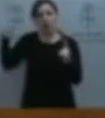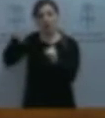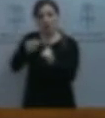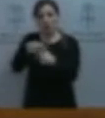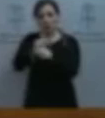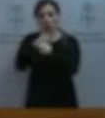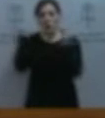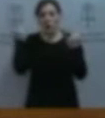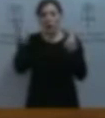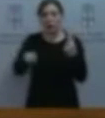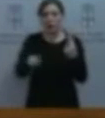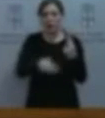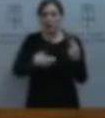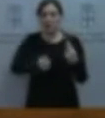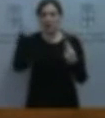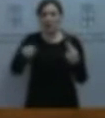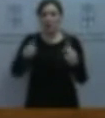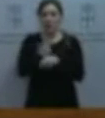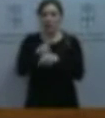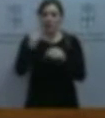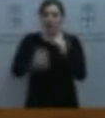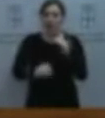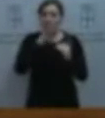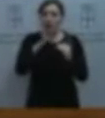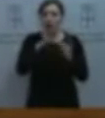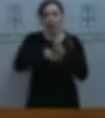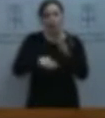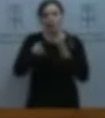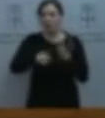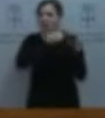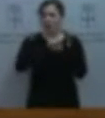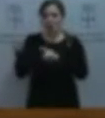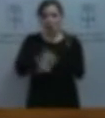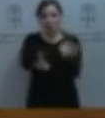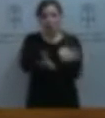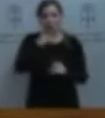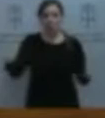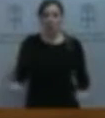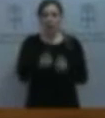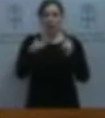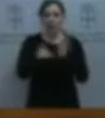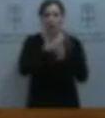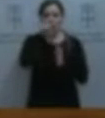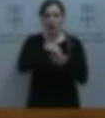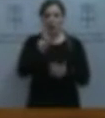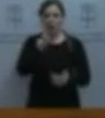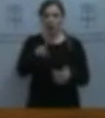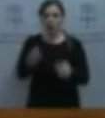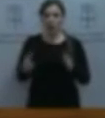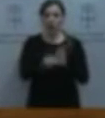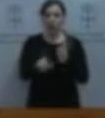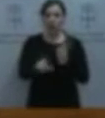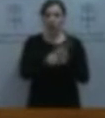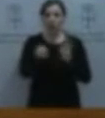así como restituir las ratios, horarios y condiciones de trabajo para todo el profesorado previos a la publicación del decreto de 2012, el decreto ley.